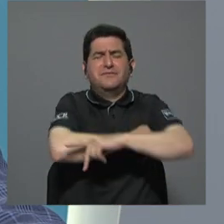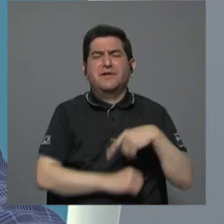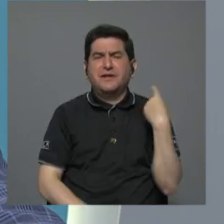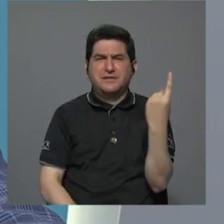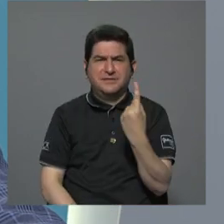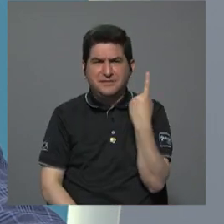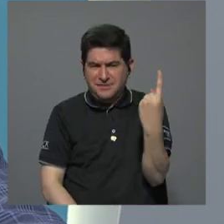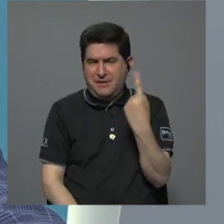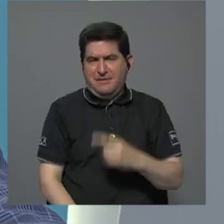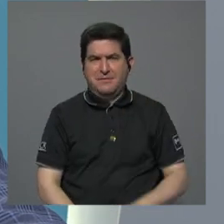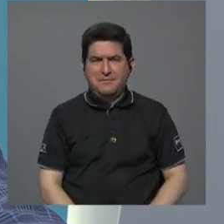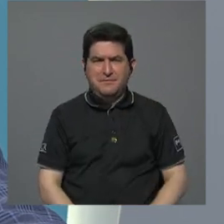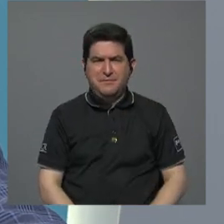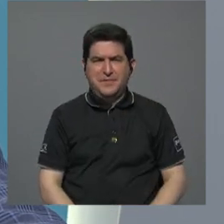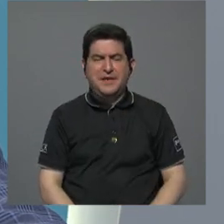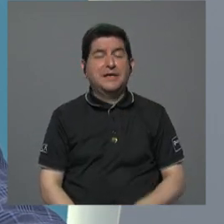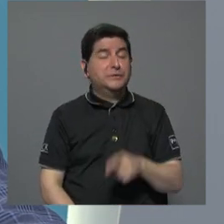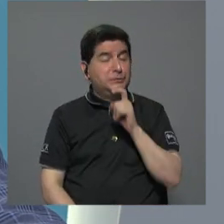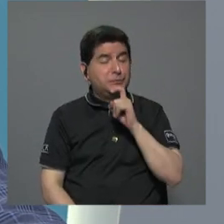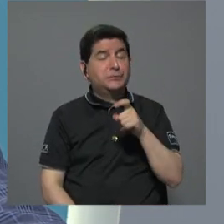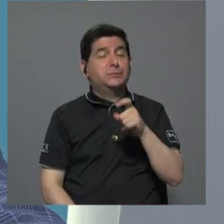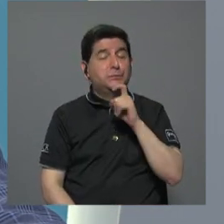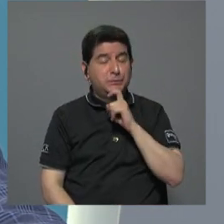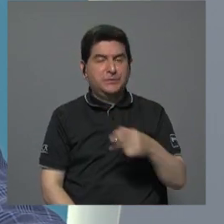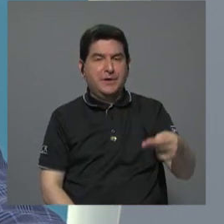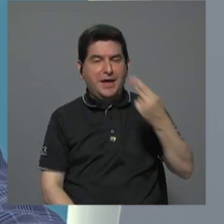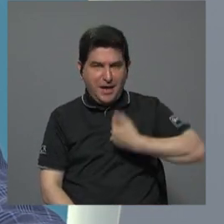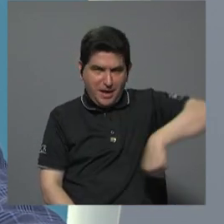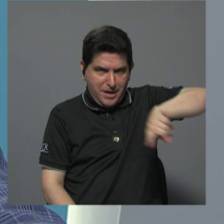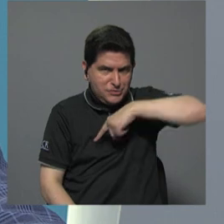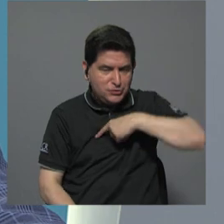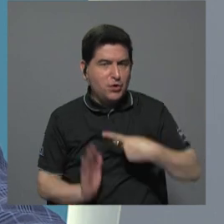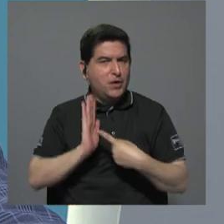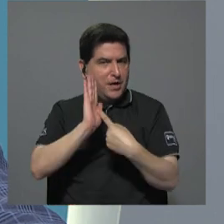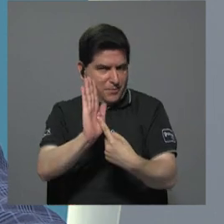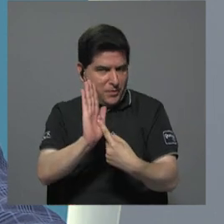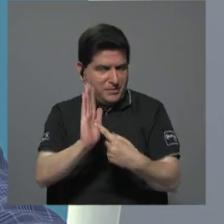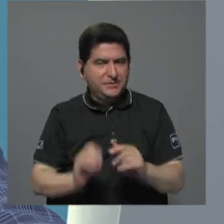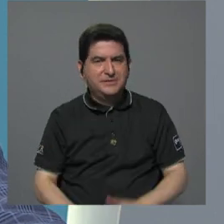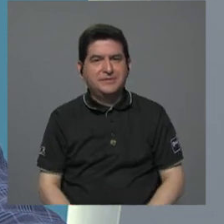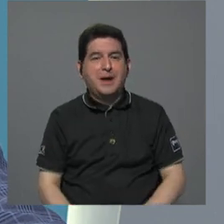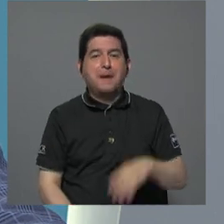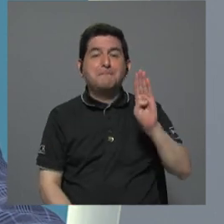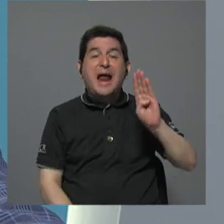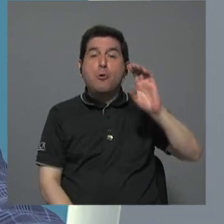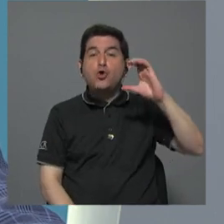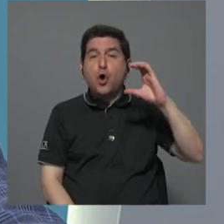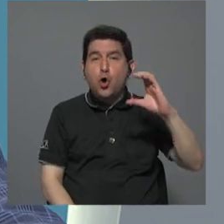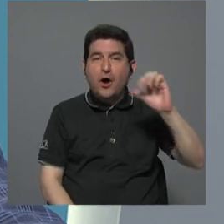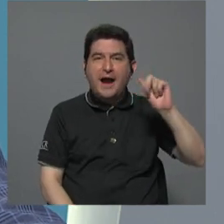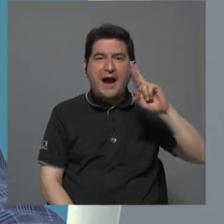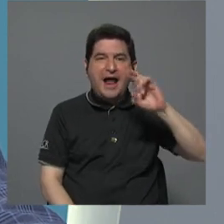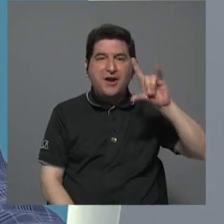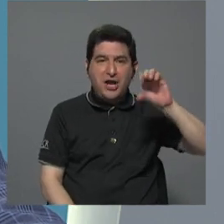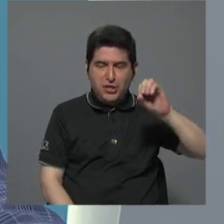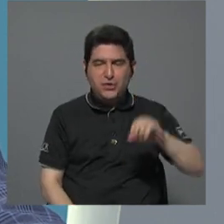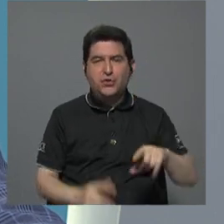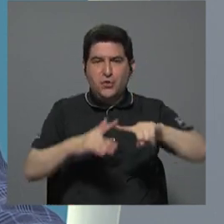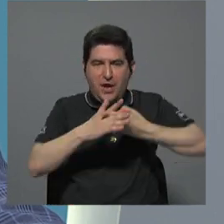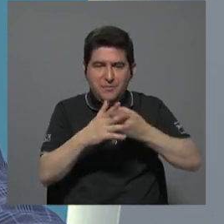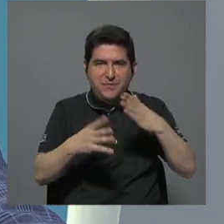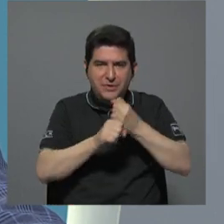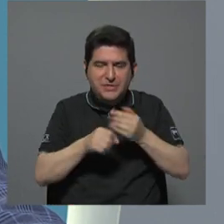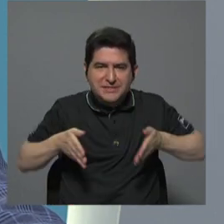siempre algo muy difícil. Nuestra historia nos enseña que Braulio Carrillo empezó a hacer la